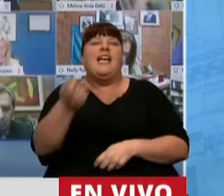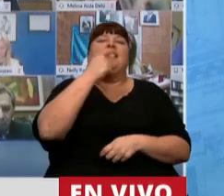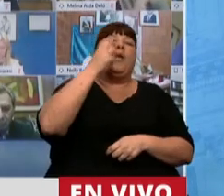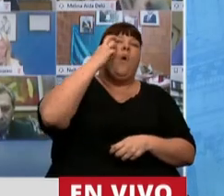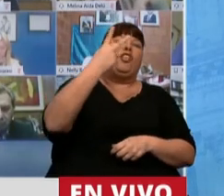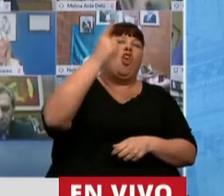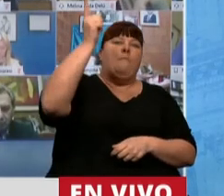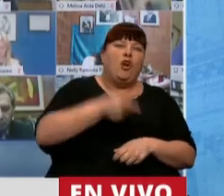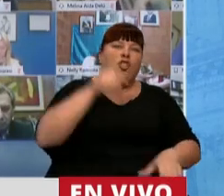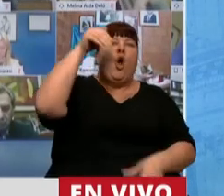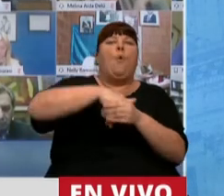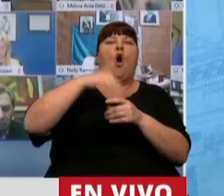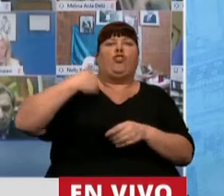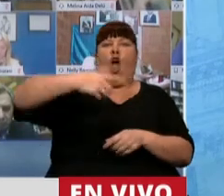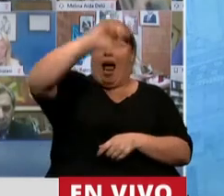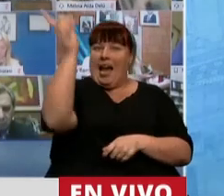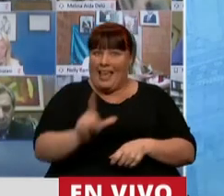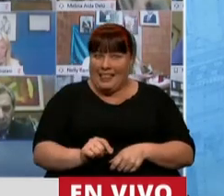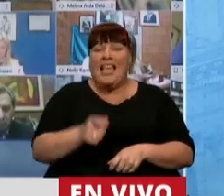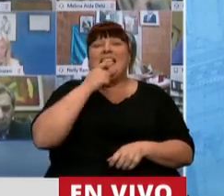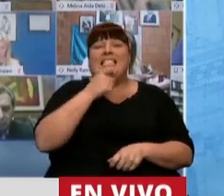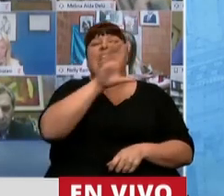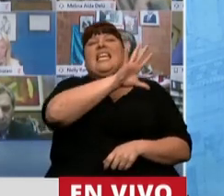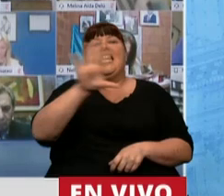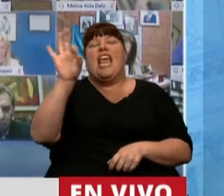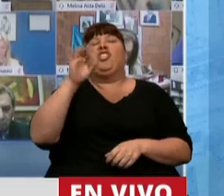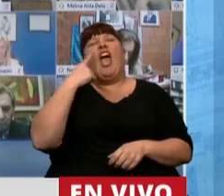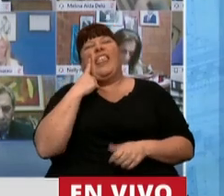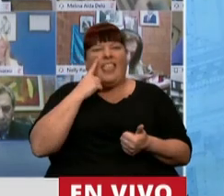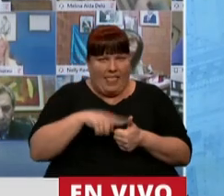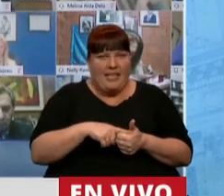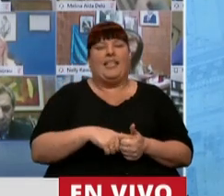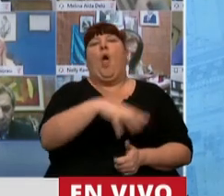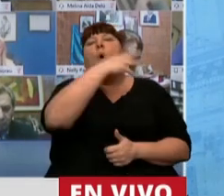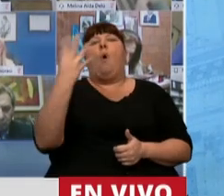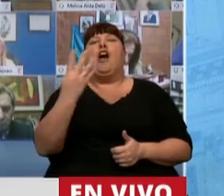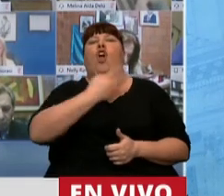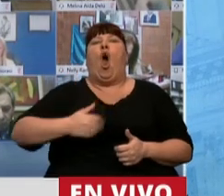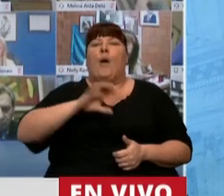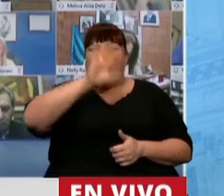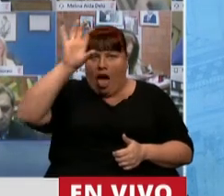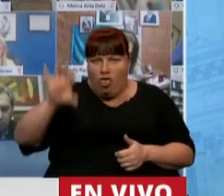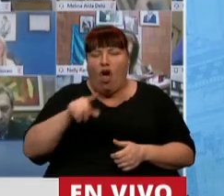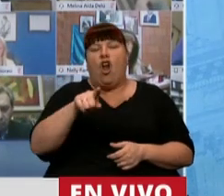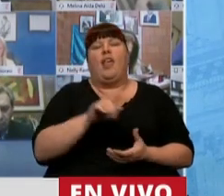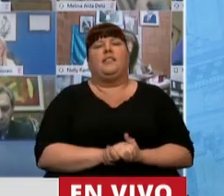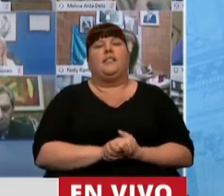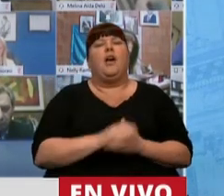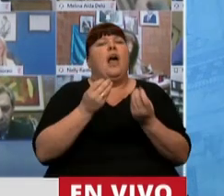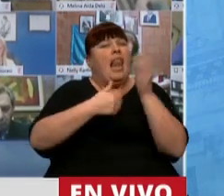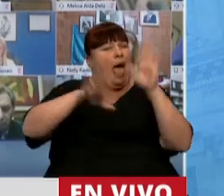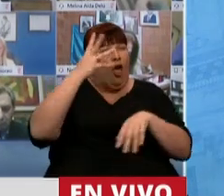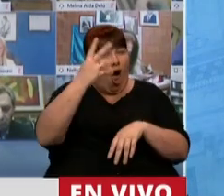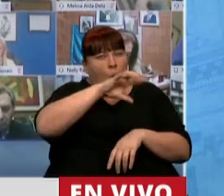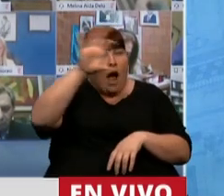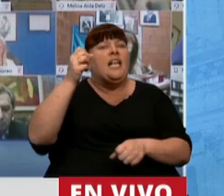42% de los votos de la Argentina, si los 500 intendentes, si los 4 gobernadores, muchos de los